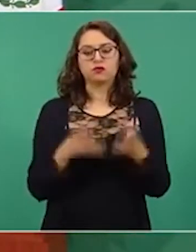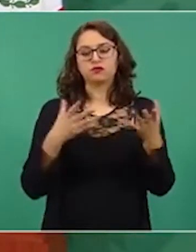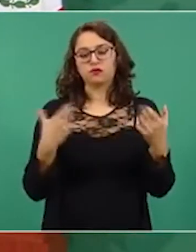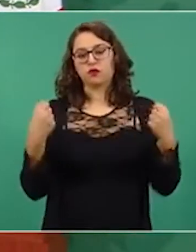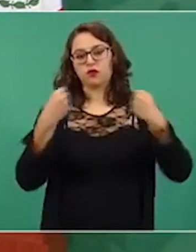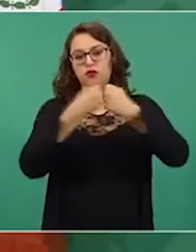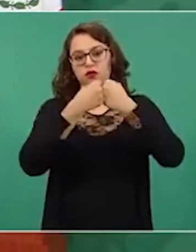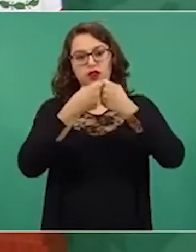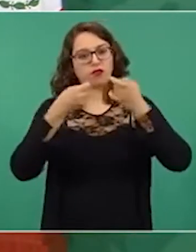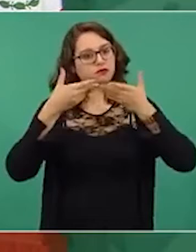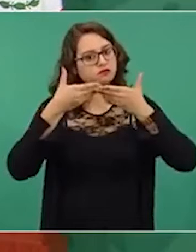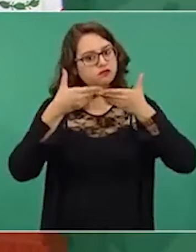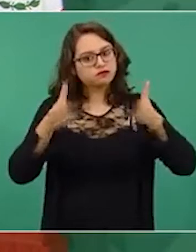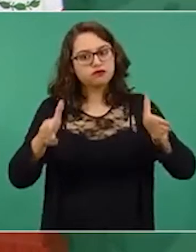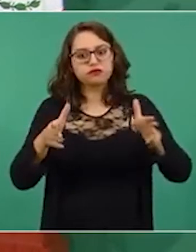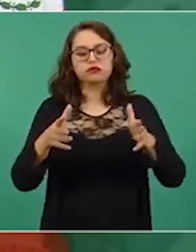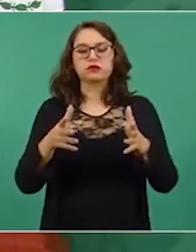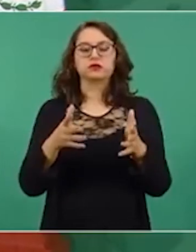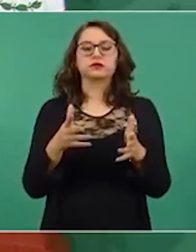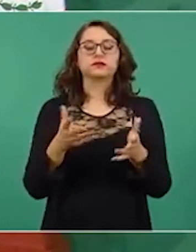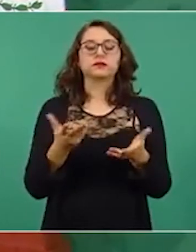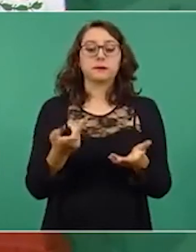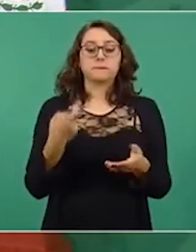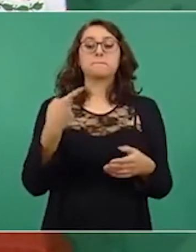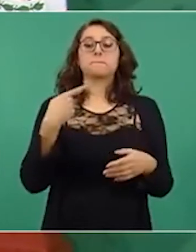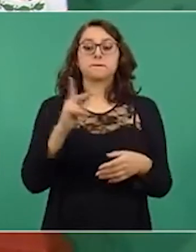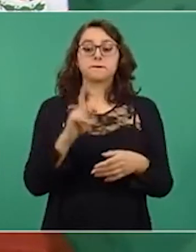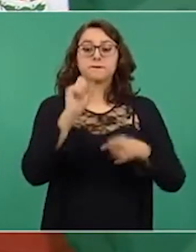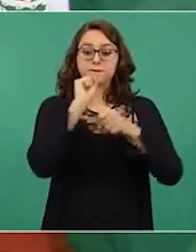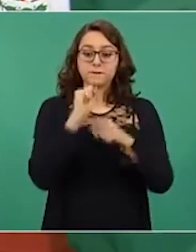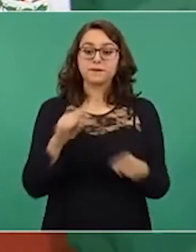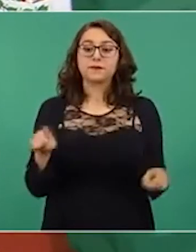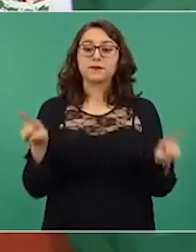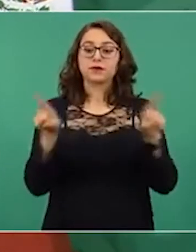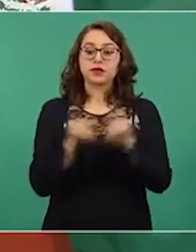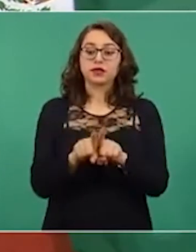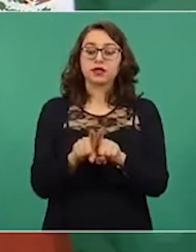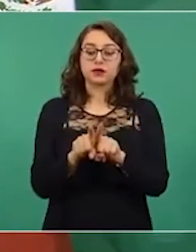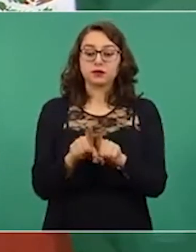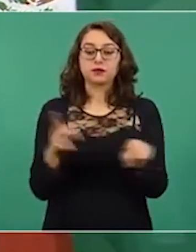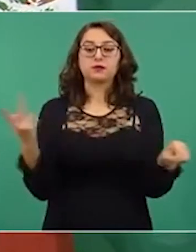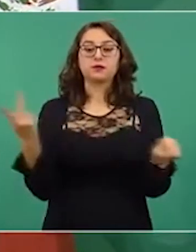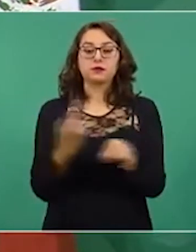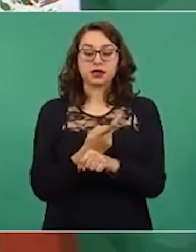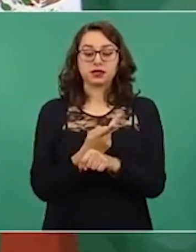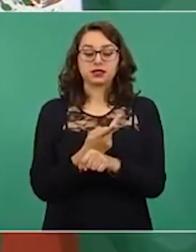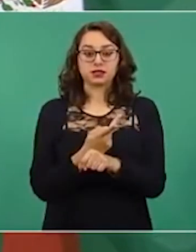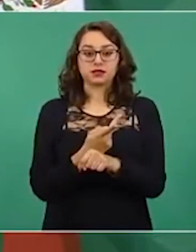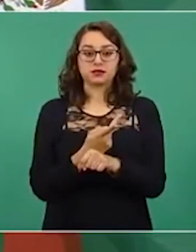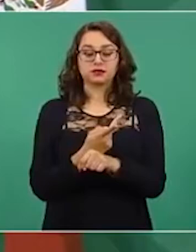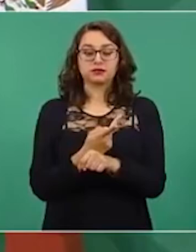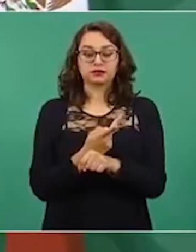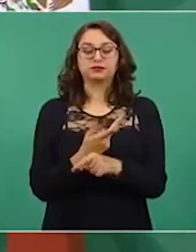frontera, pero también la decisión de vacunar